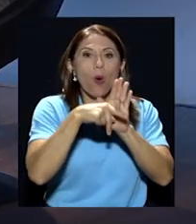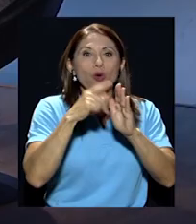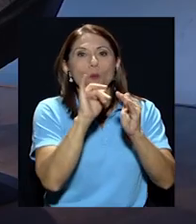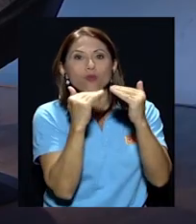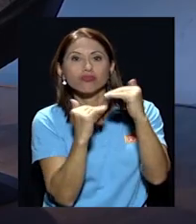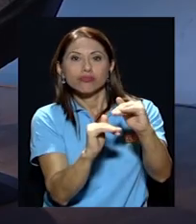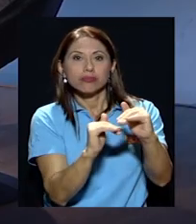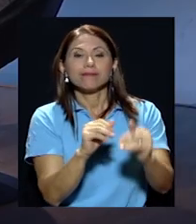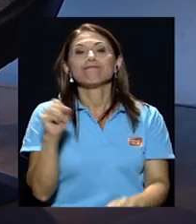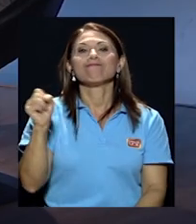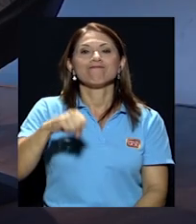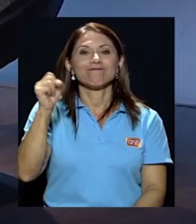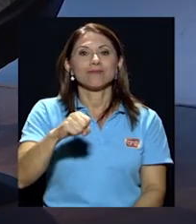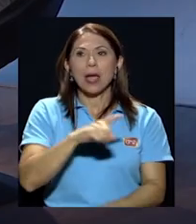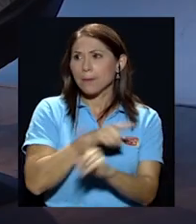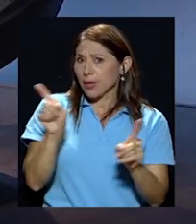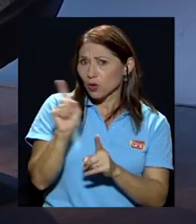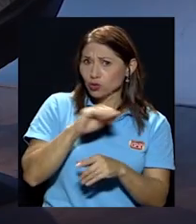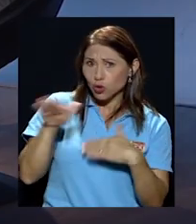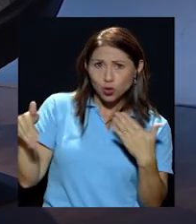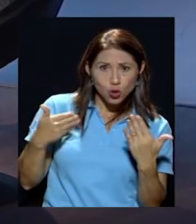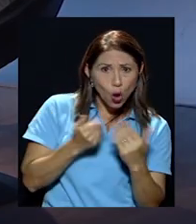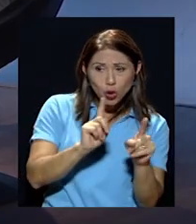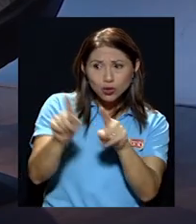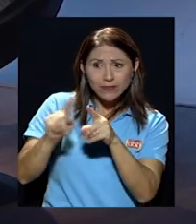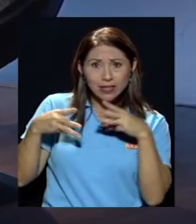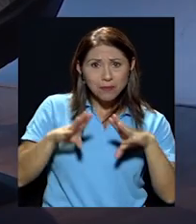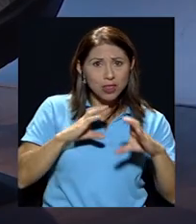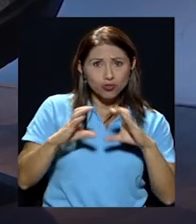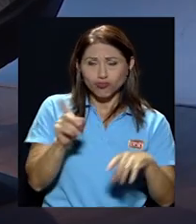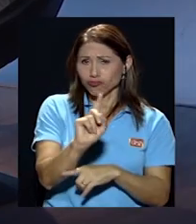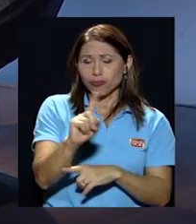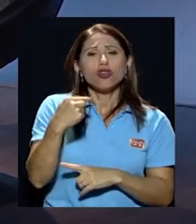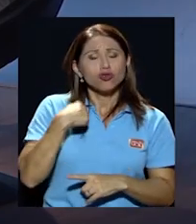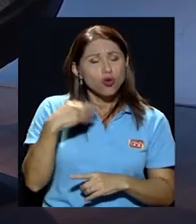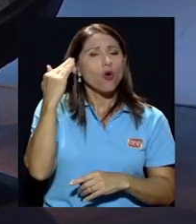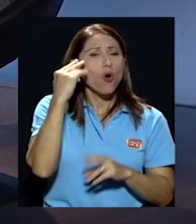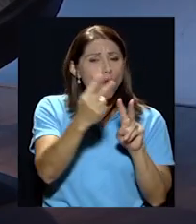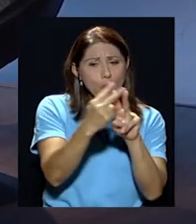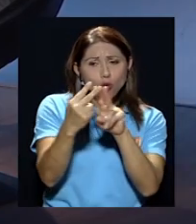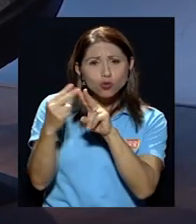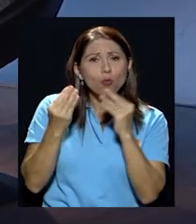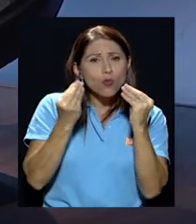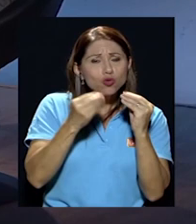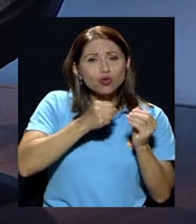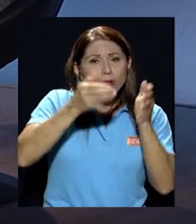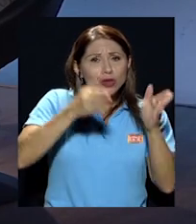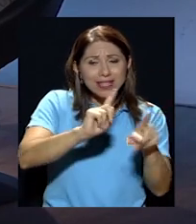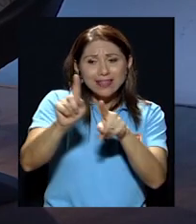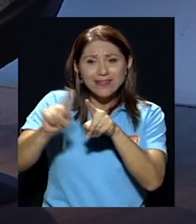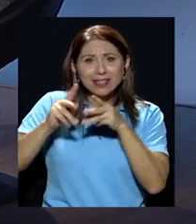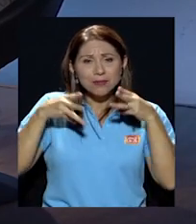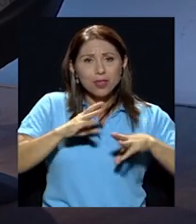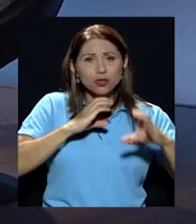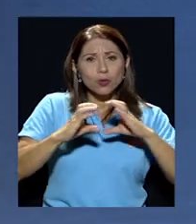si usted pero no son todas las fuentes don Oscar porque yo conozco muchos periodistas de diferentes medios de comunicación hay una cosa que